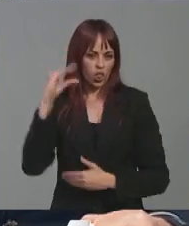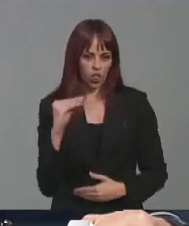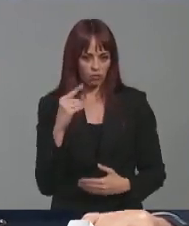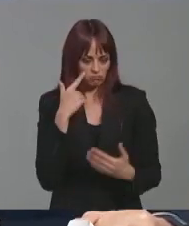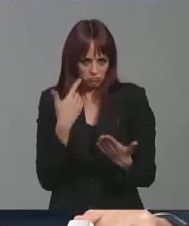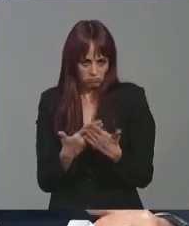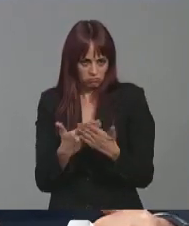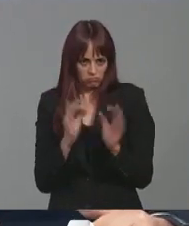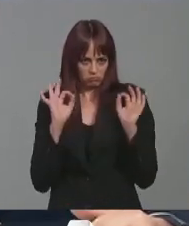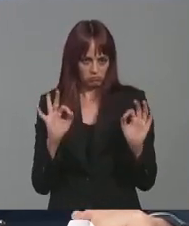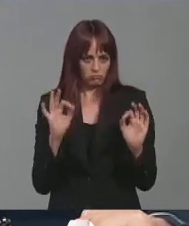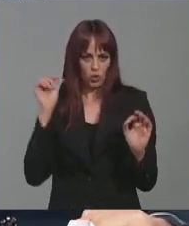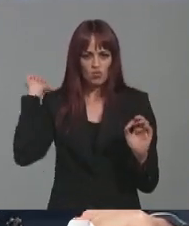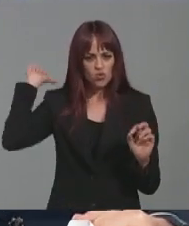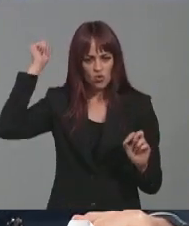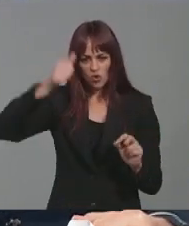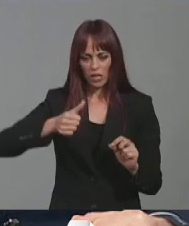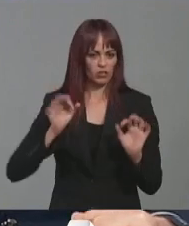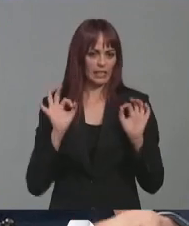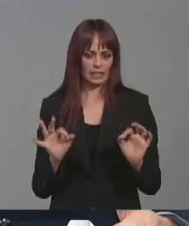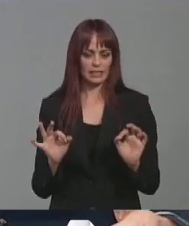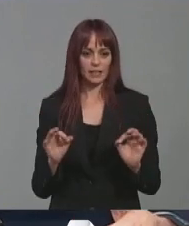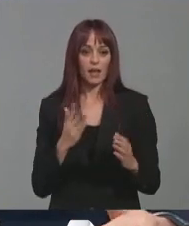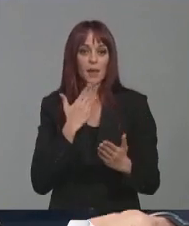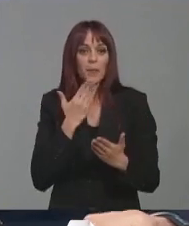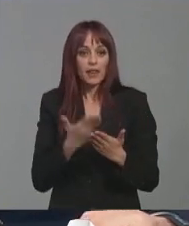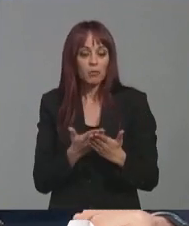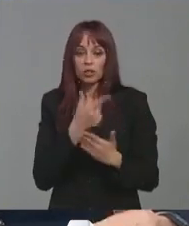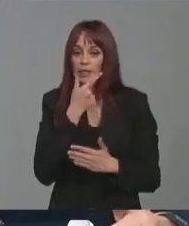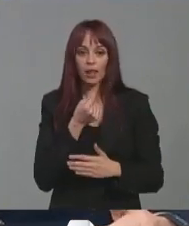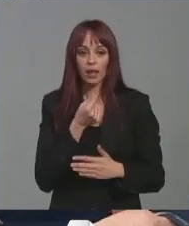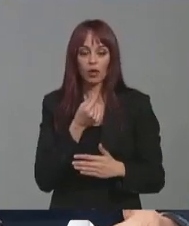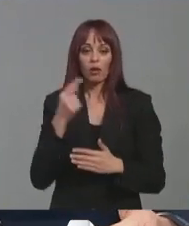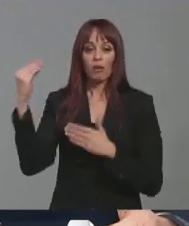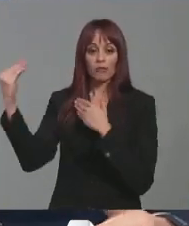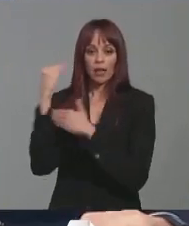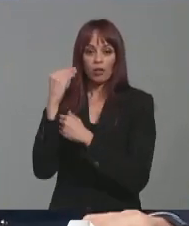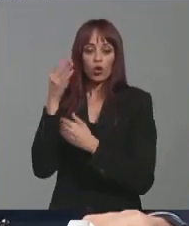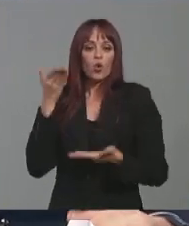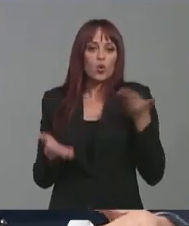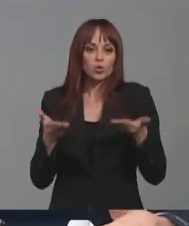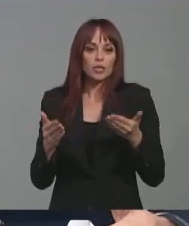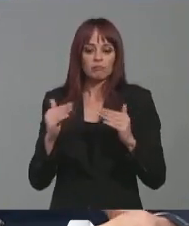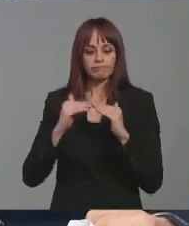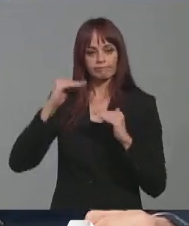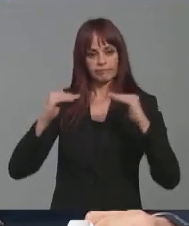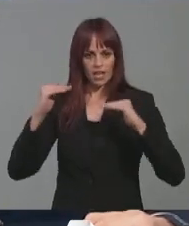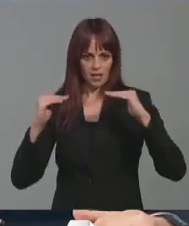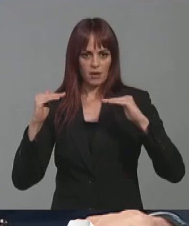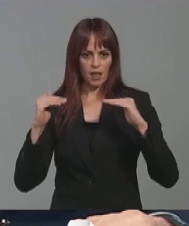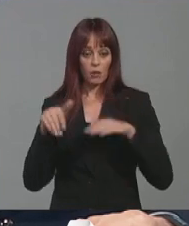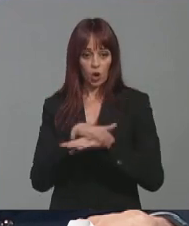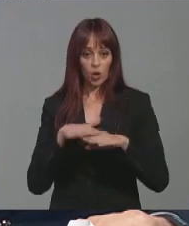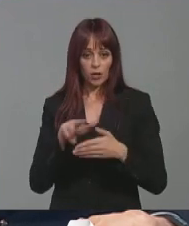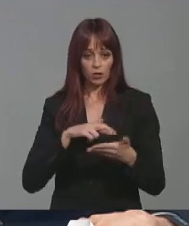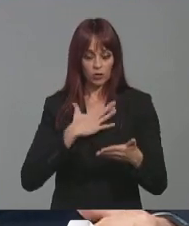evidente desde muchísimos años y lo que pedimos sencillamente es que se haga una financiación justa y equilibrada y lo que tiene claro el gobierno regional